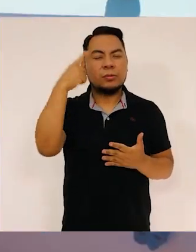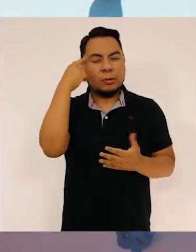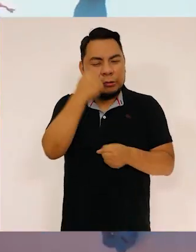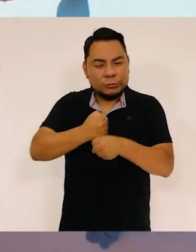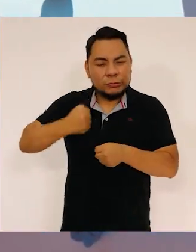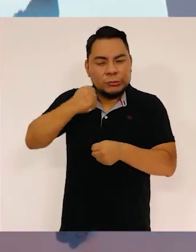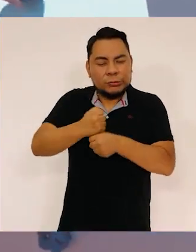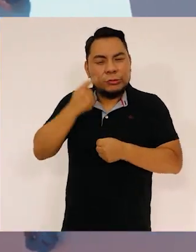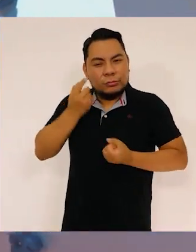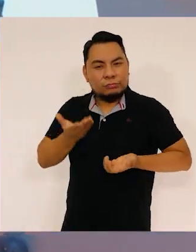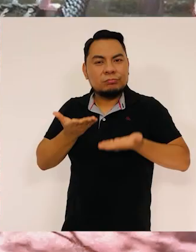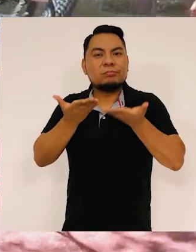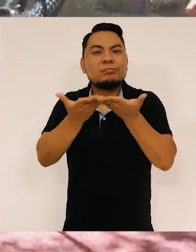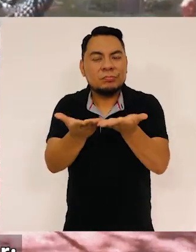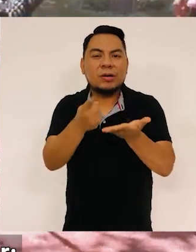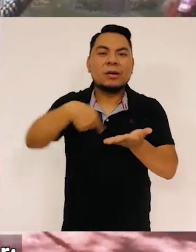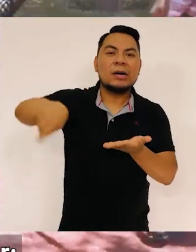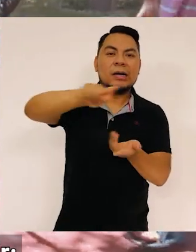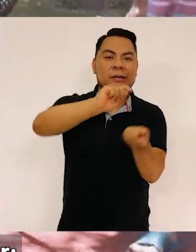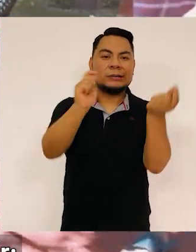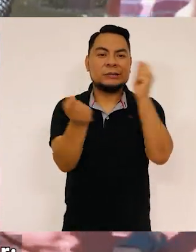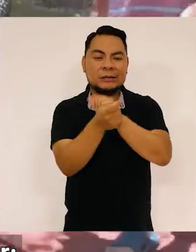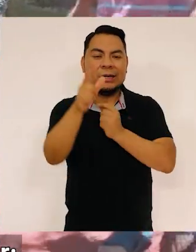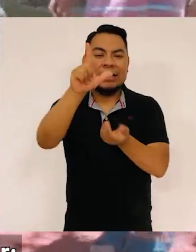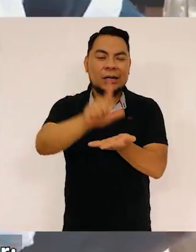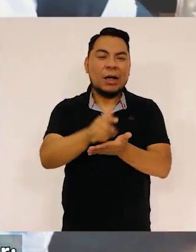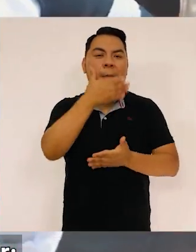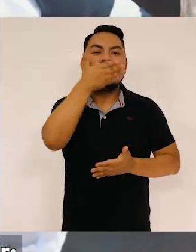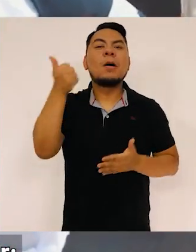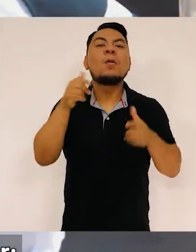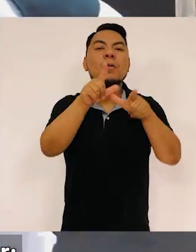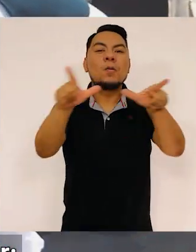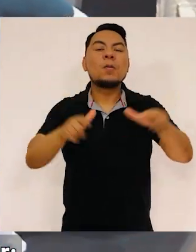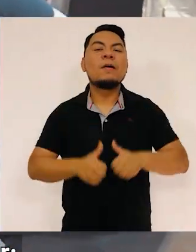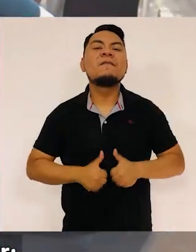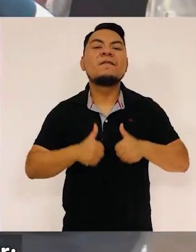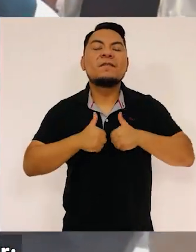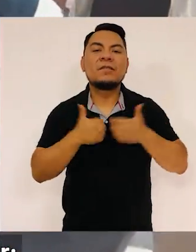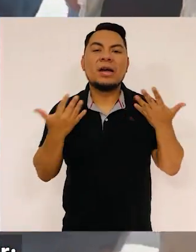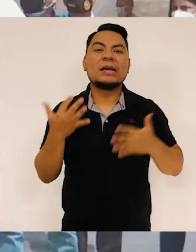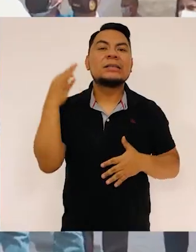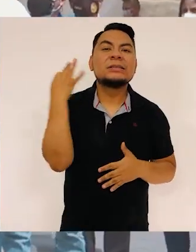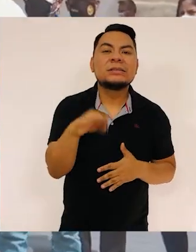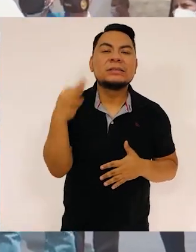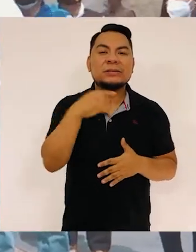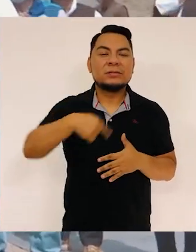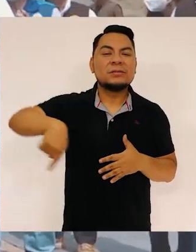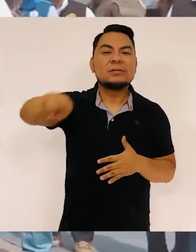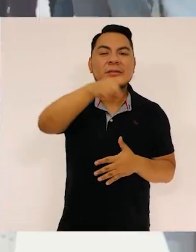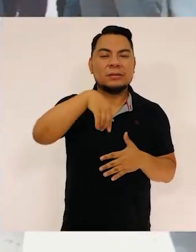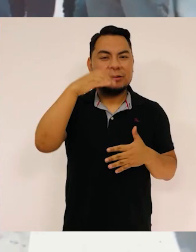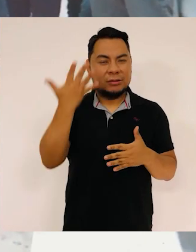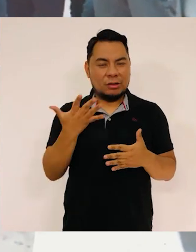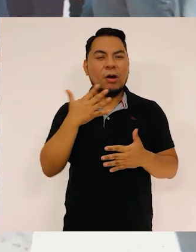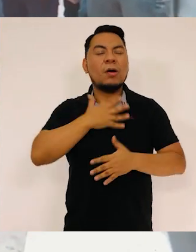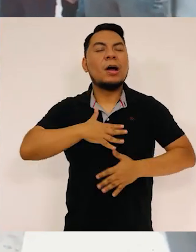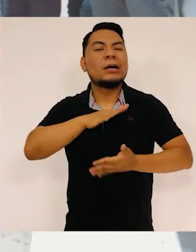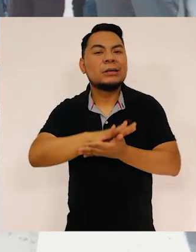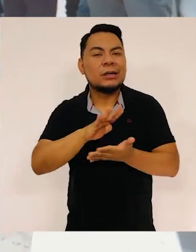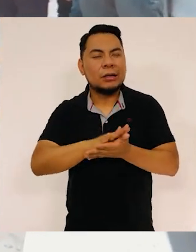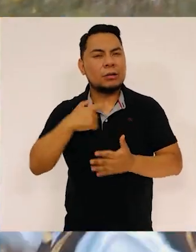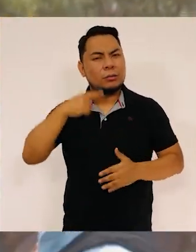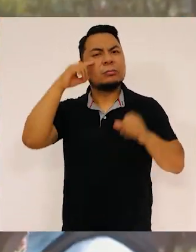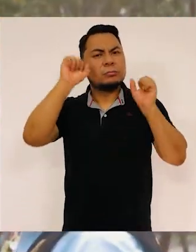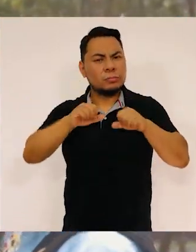todo lo que está a nuestro alcance para convertir a nuestra ciudad en el mejor lugar para vivir. Siempre con la armonía y la